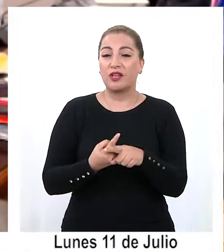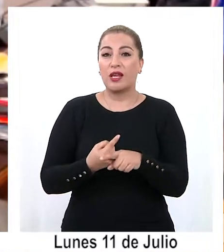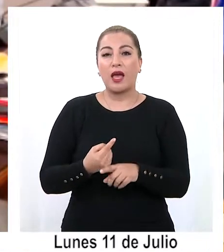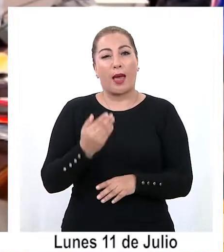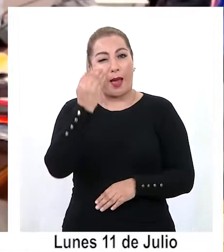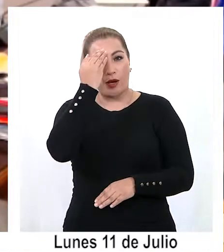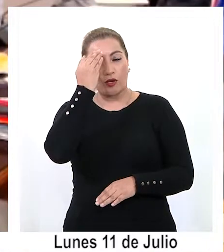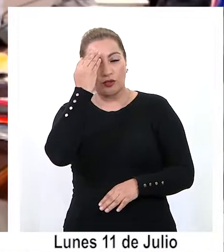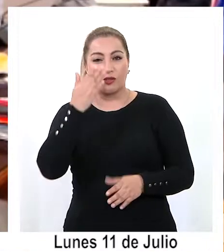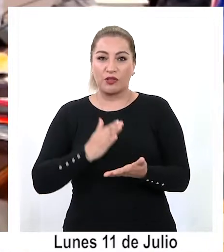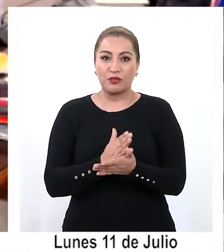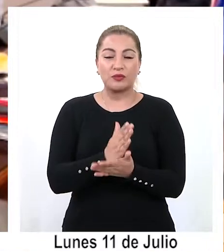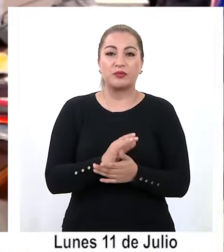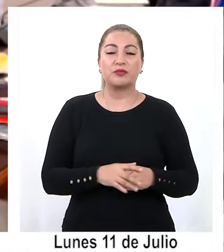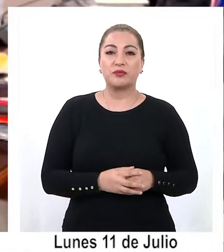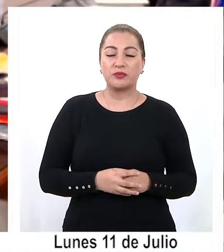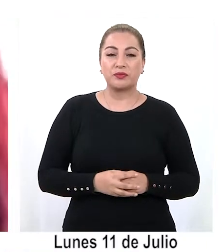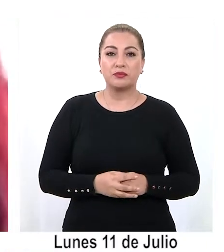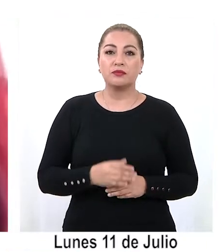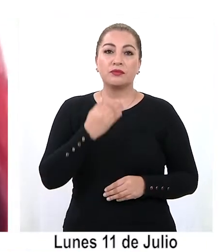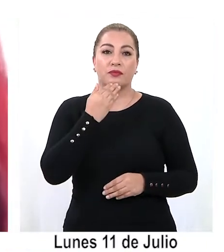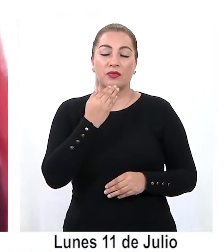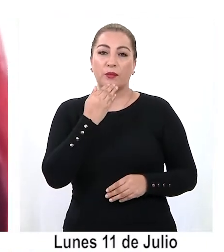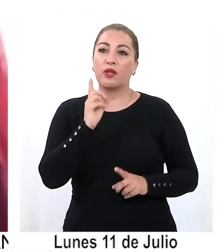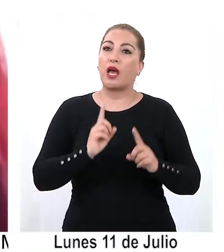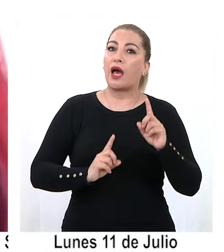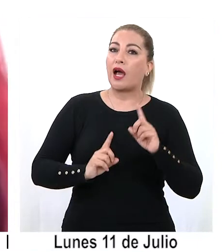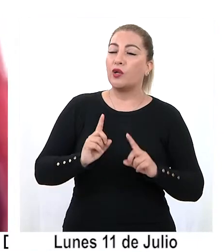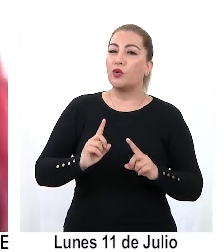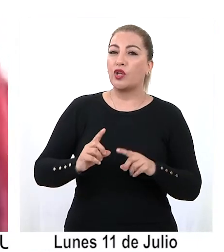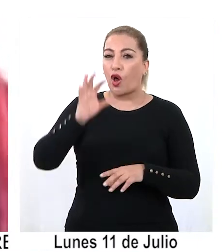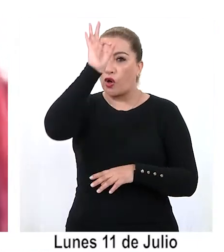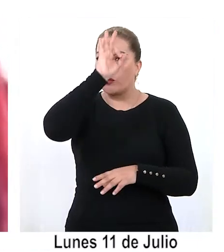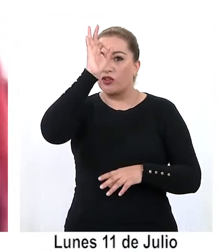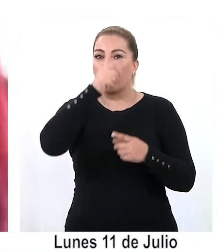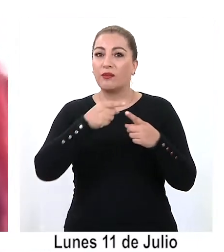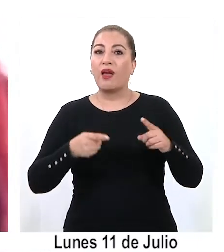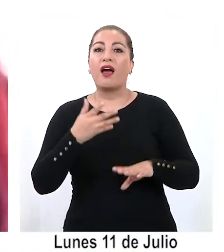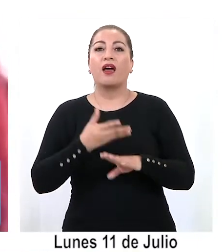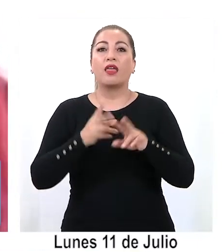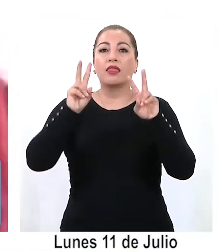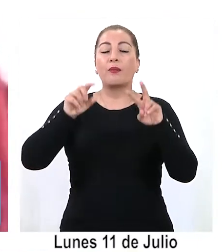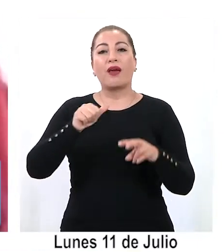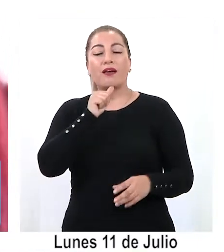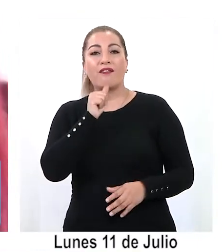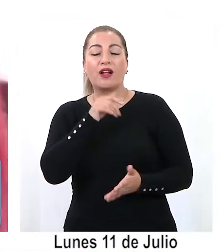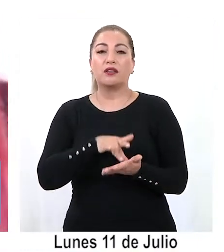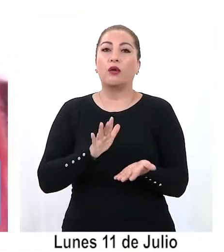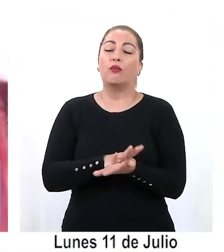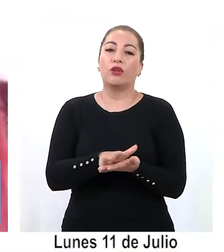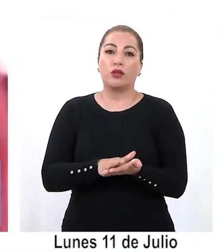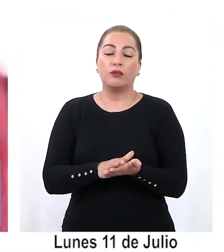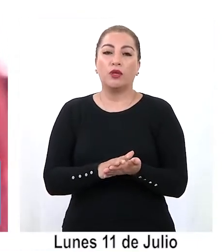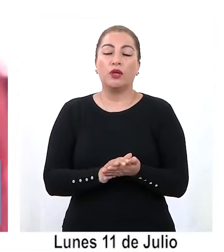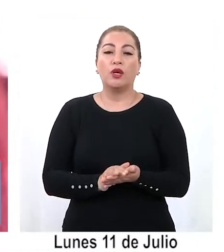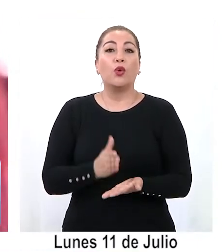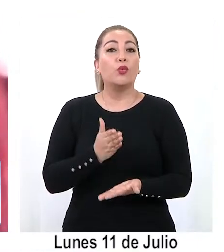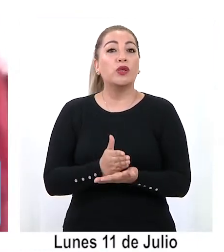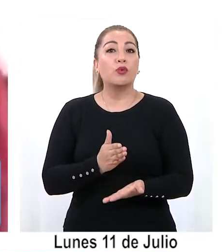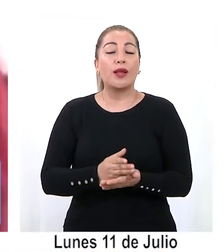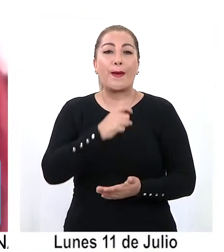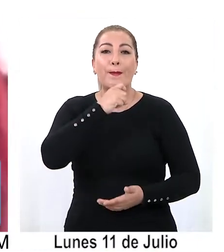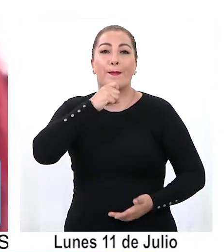de agosto. Tenemos que ver temas de las discrepancias, pero hay algunos temas pendientes como por ejemplo la construcción del Colegio La Pampa